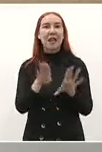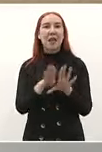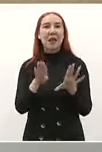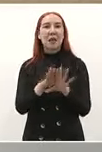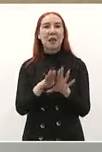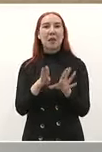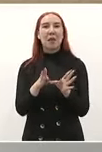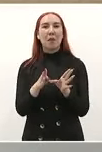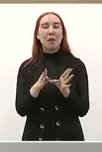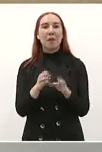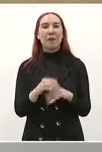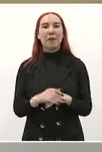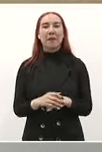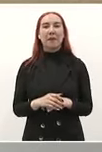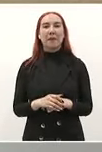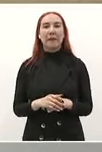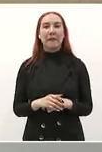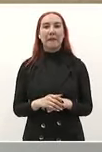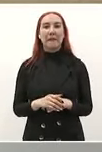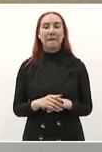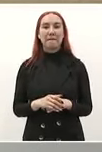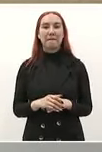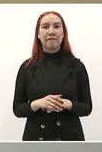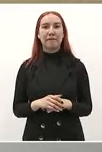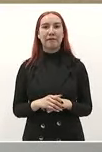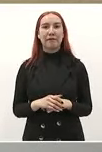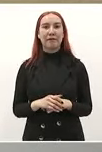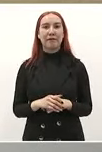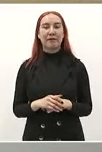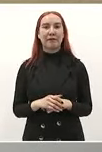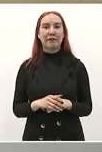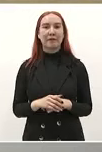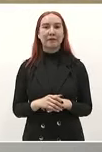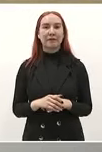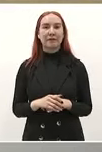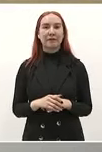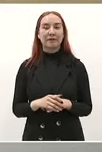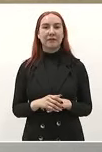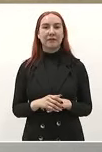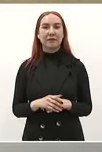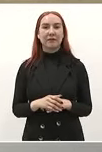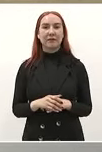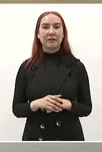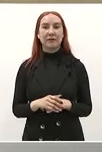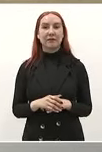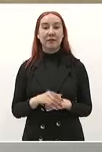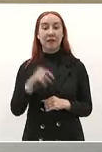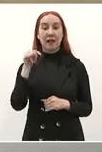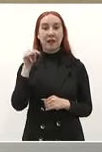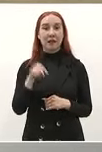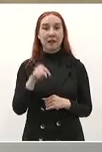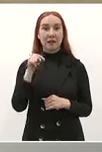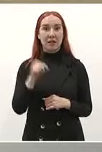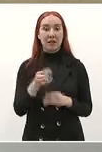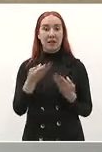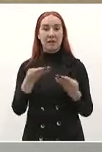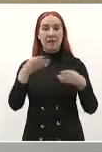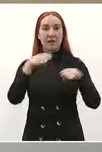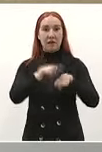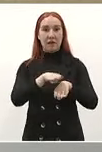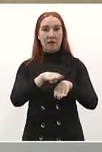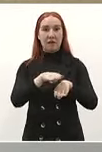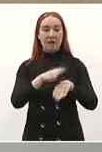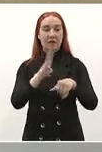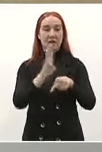de allá de mi estado saben cuántas sucursales del banco del bienestar